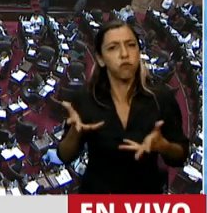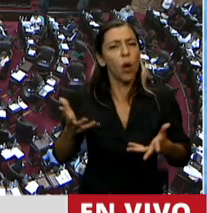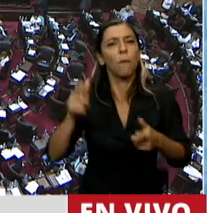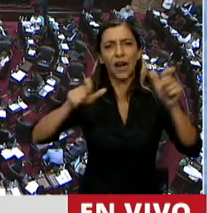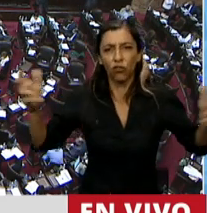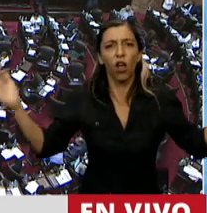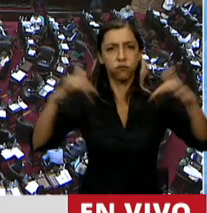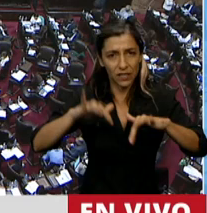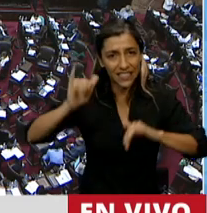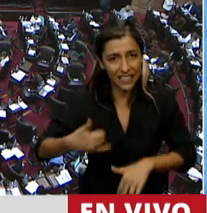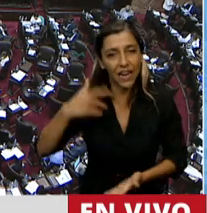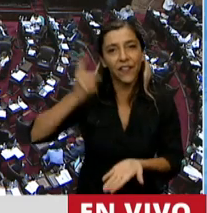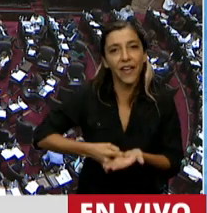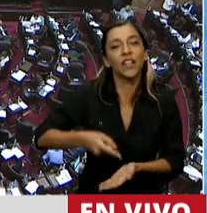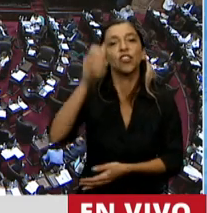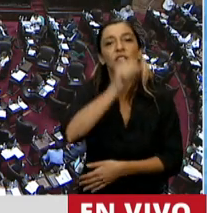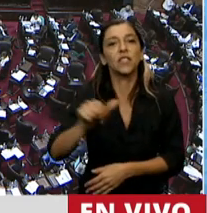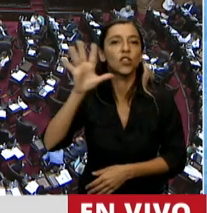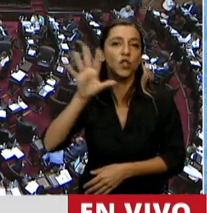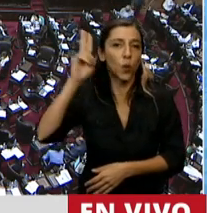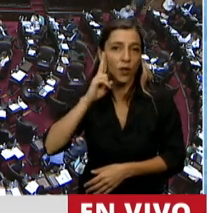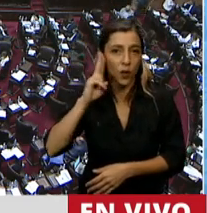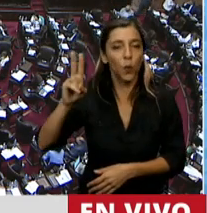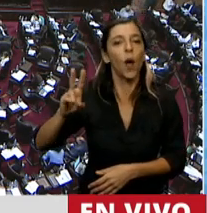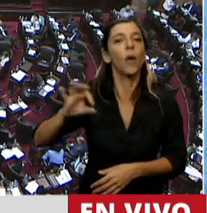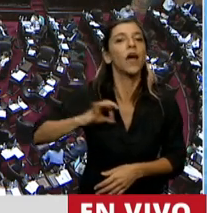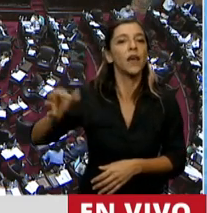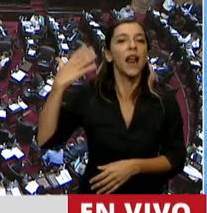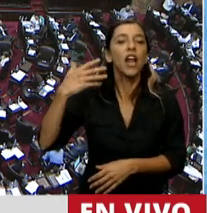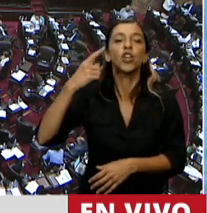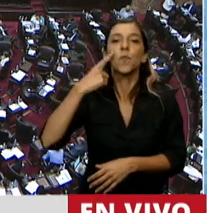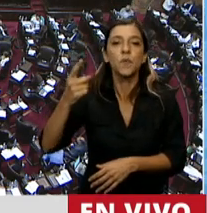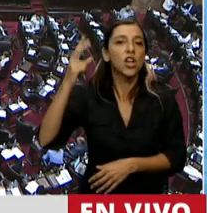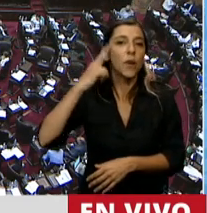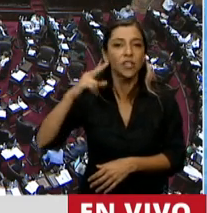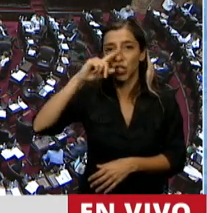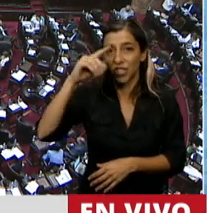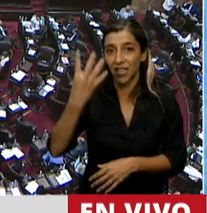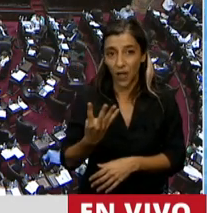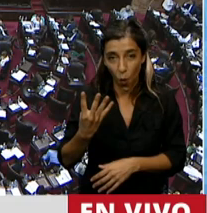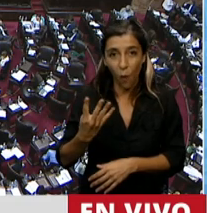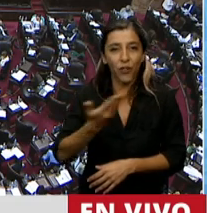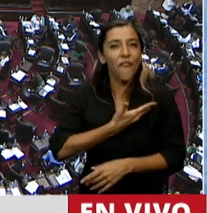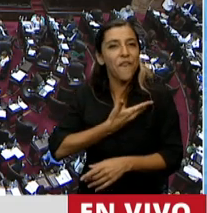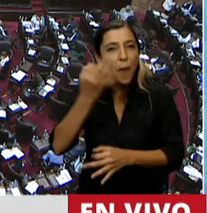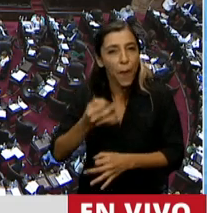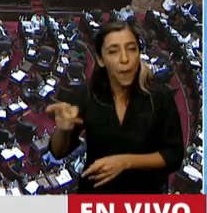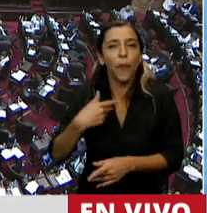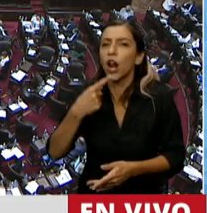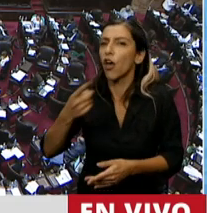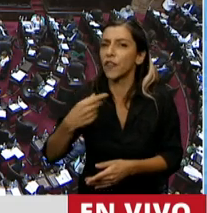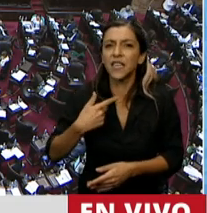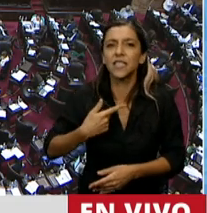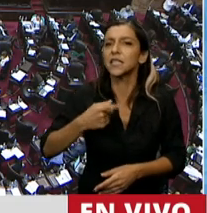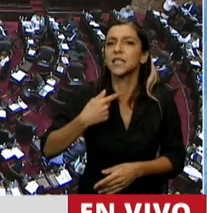659, del 28 de febrero de 1974, dispuso la prohibición del